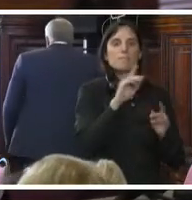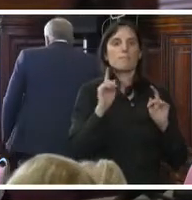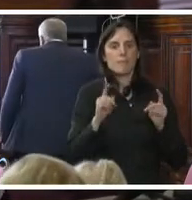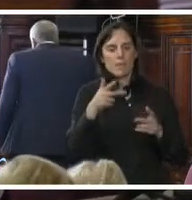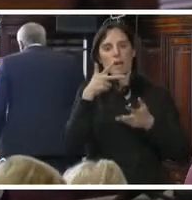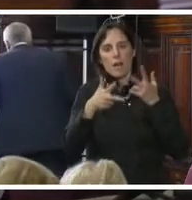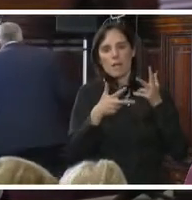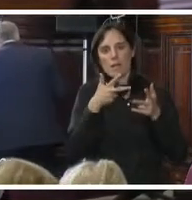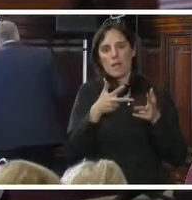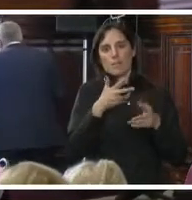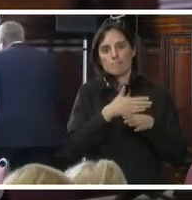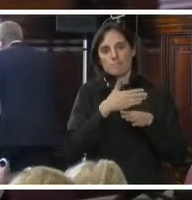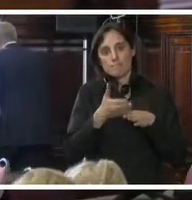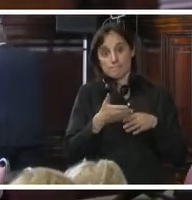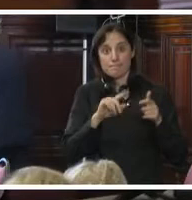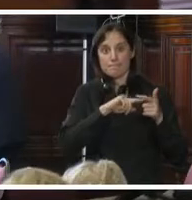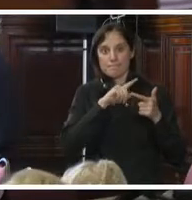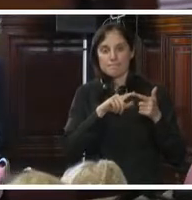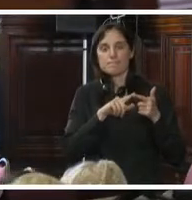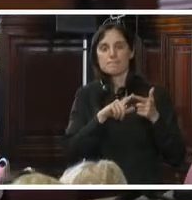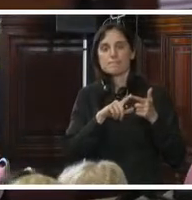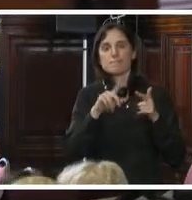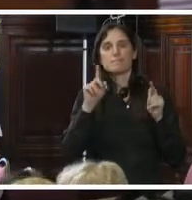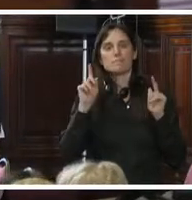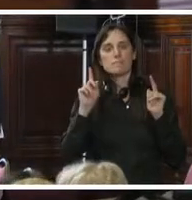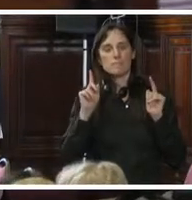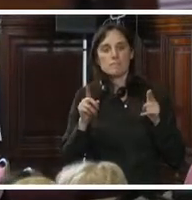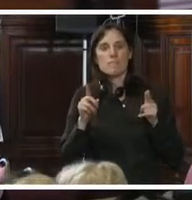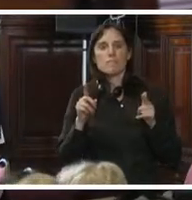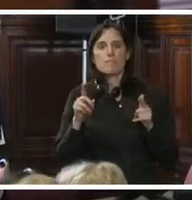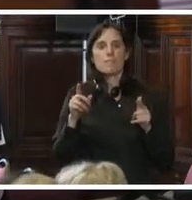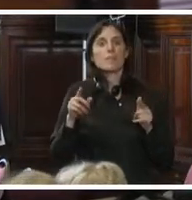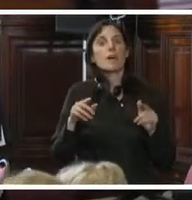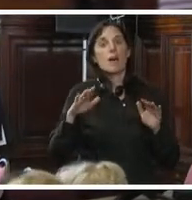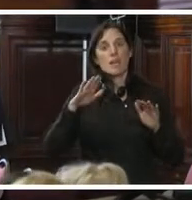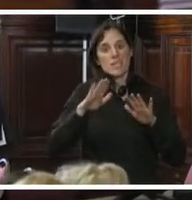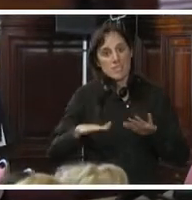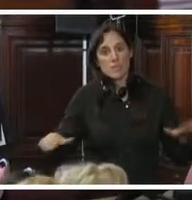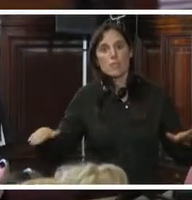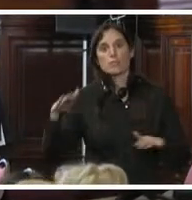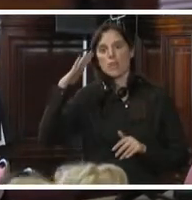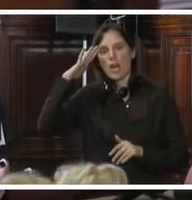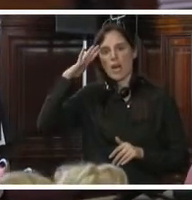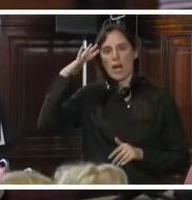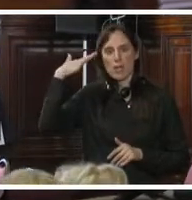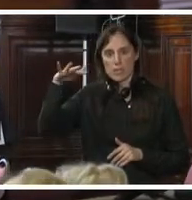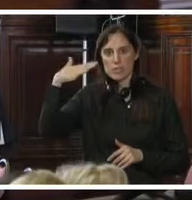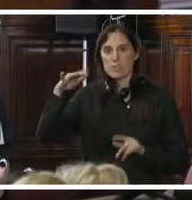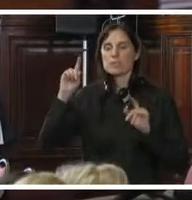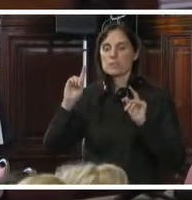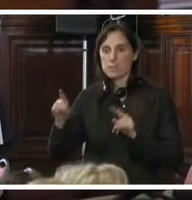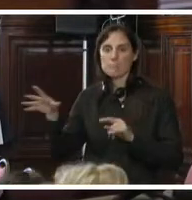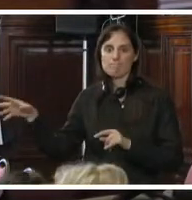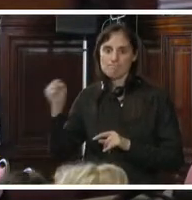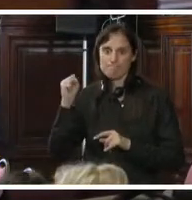abordará más adelante el contexto sobre la trata de personas en infancia y adolescencia y cerraríamos la